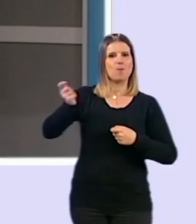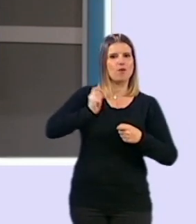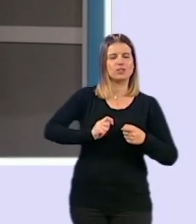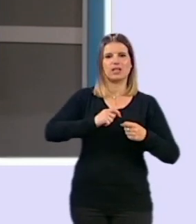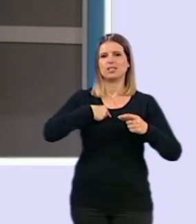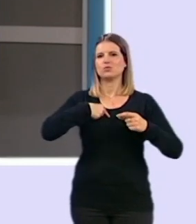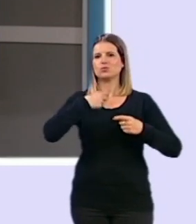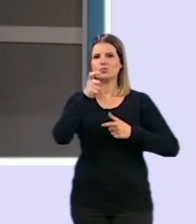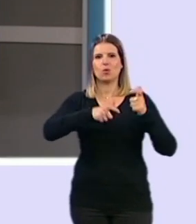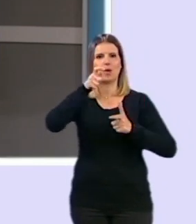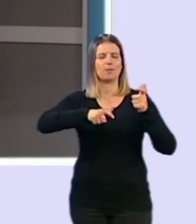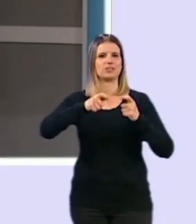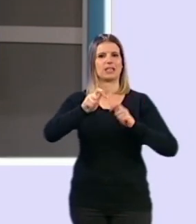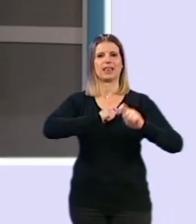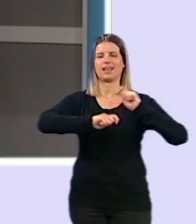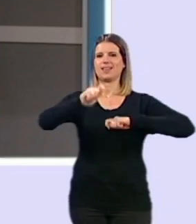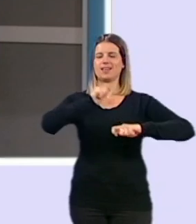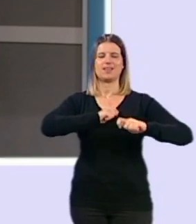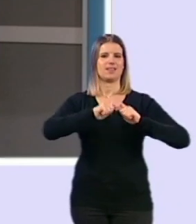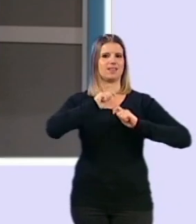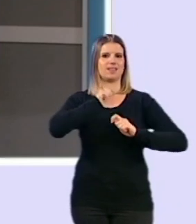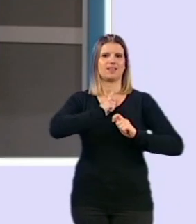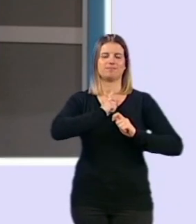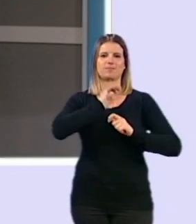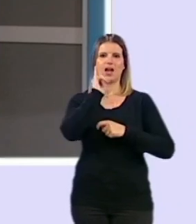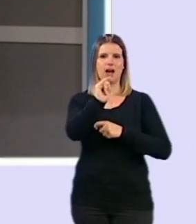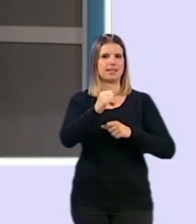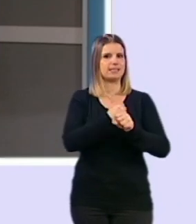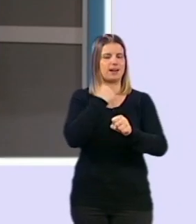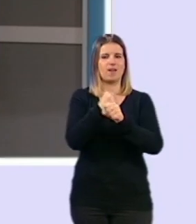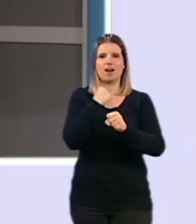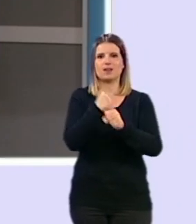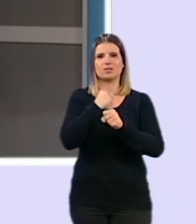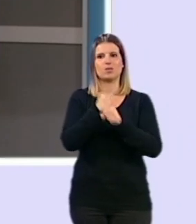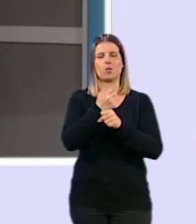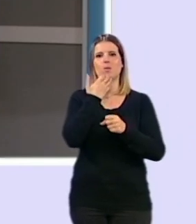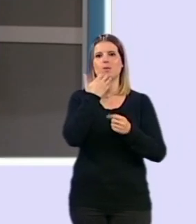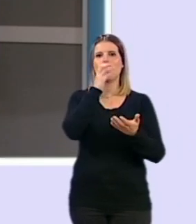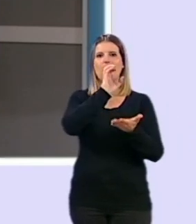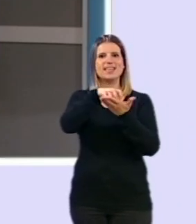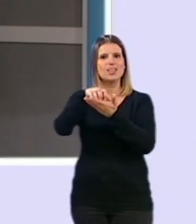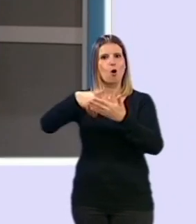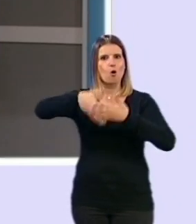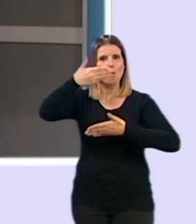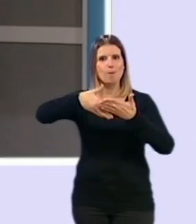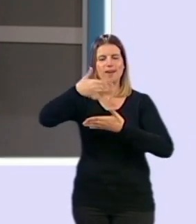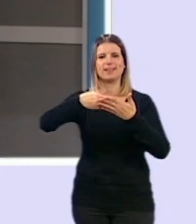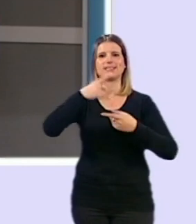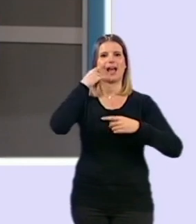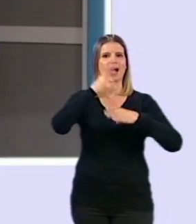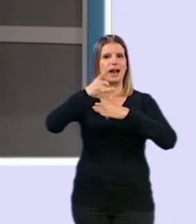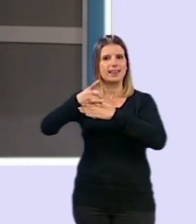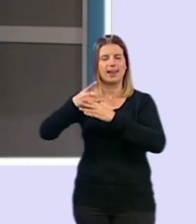diariamente nos abastecen y que están allí en los kioscos de prensa, carnicería,